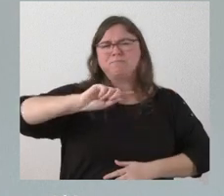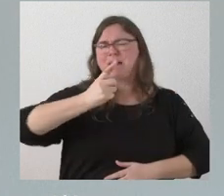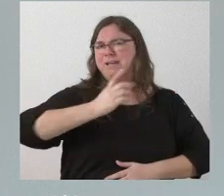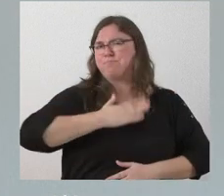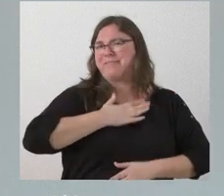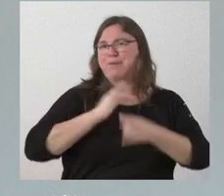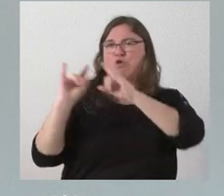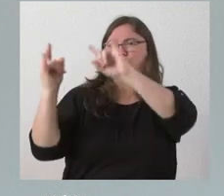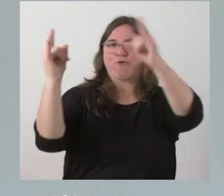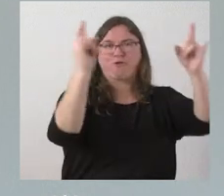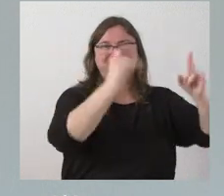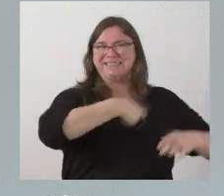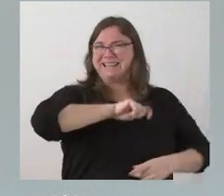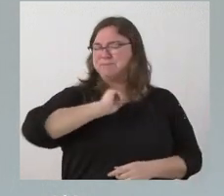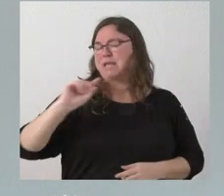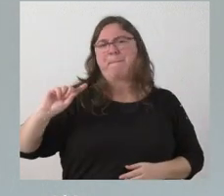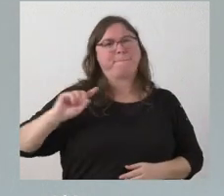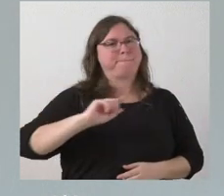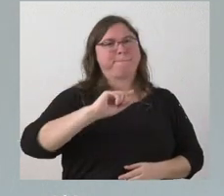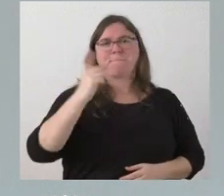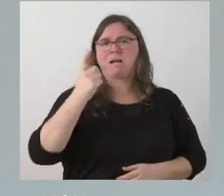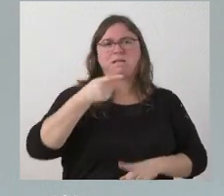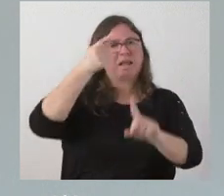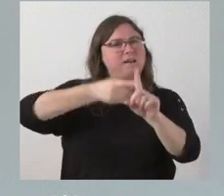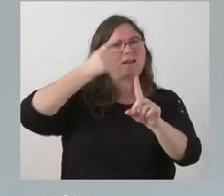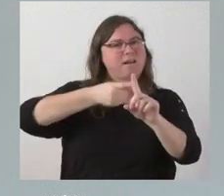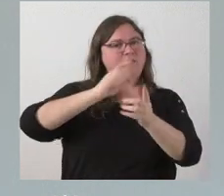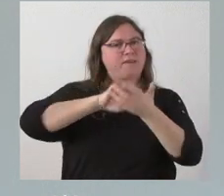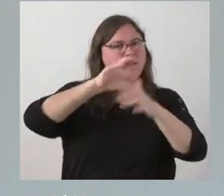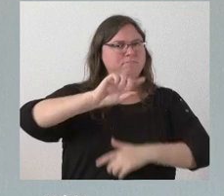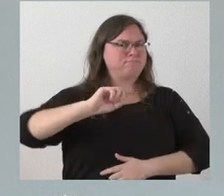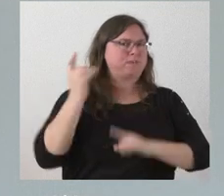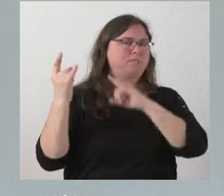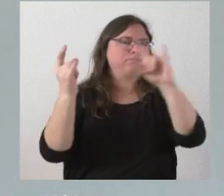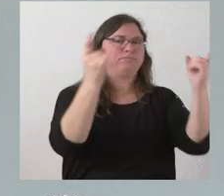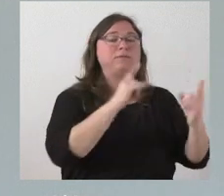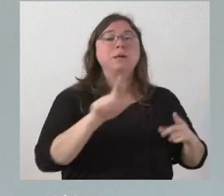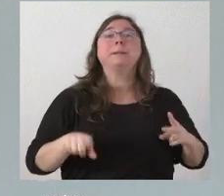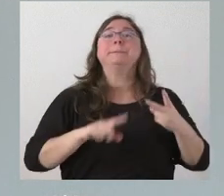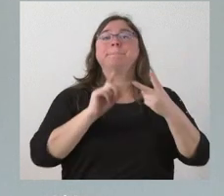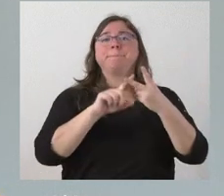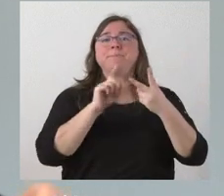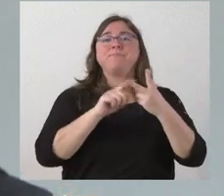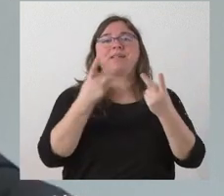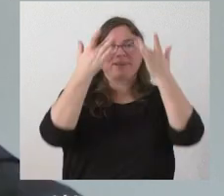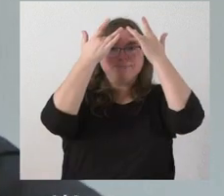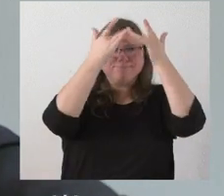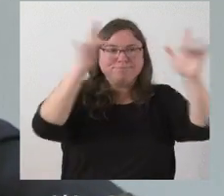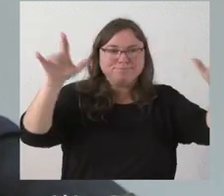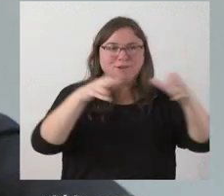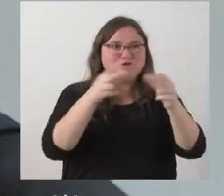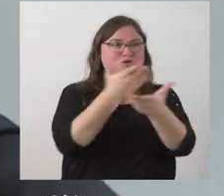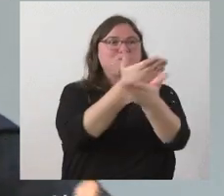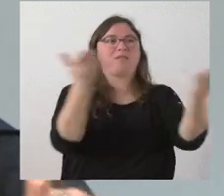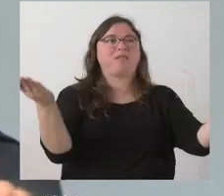forestal y natural de toda España somos la comunidad de referencia en este ámbito y es bueno que se sepa y se valore y en segundo lugar sensibilizar a toda la población para que se